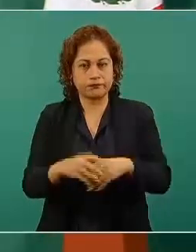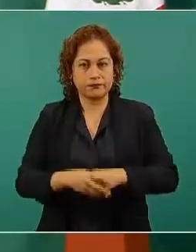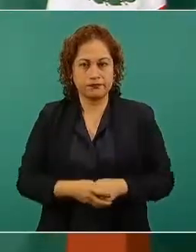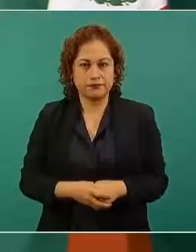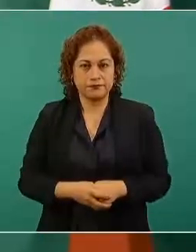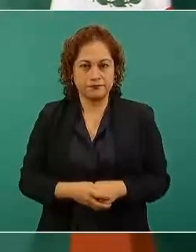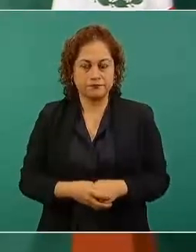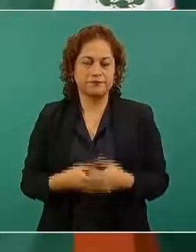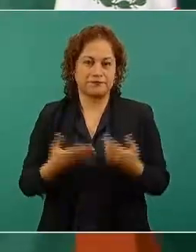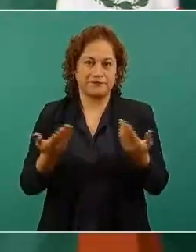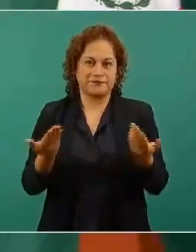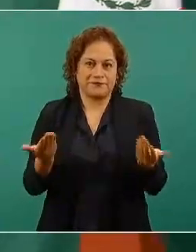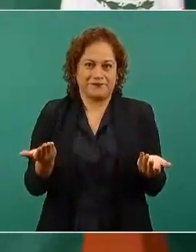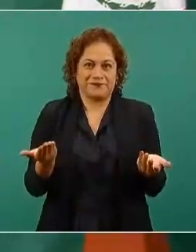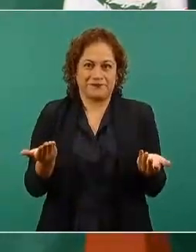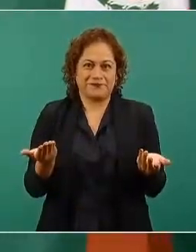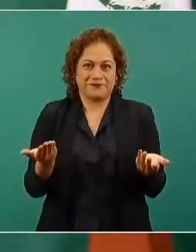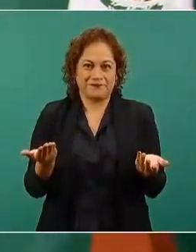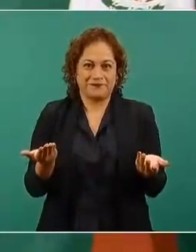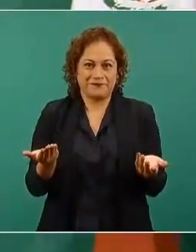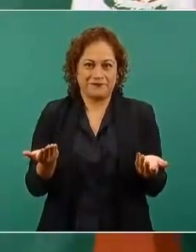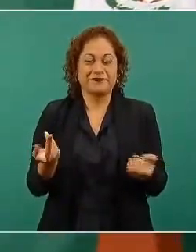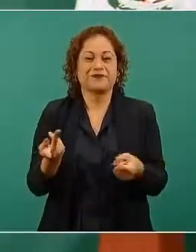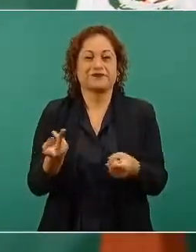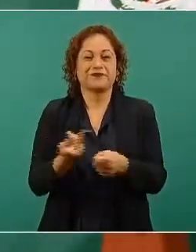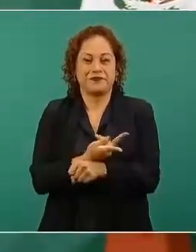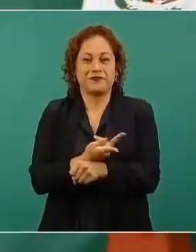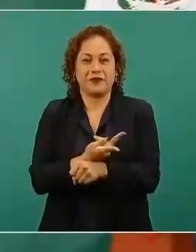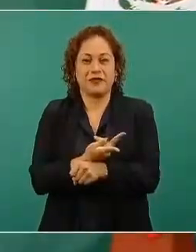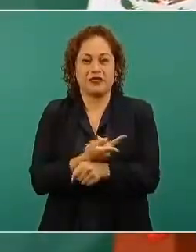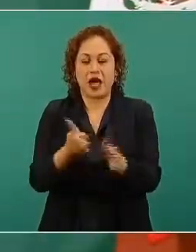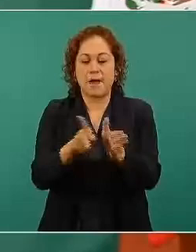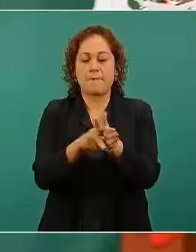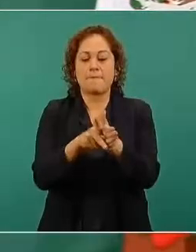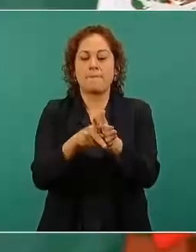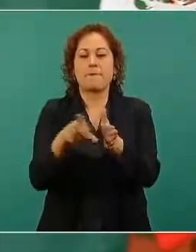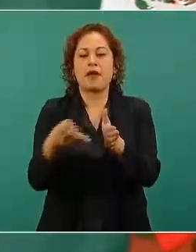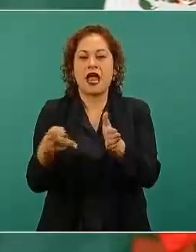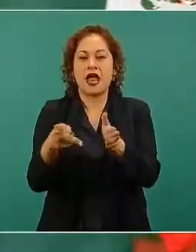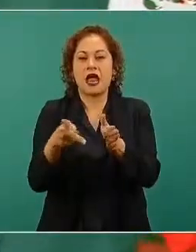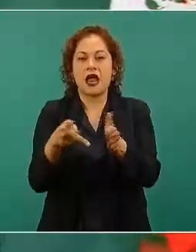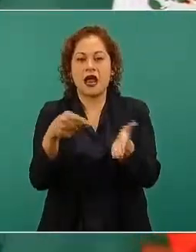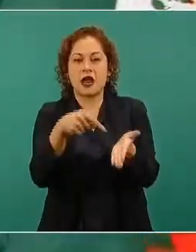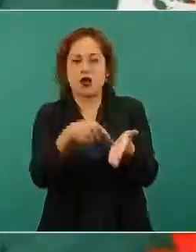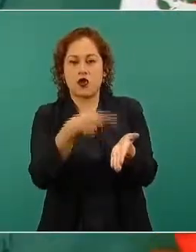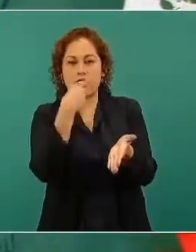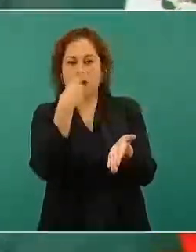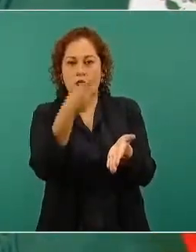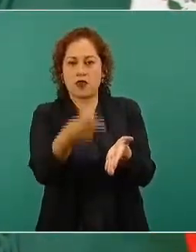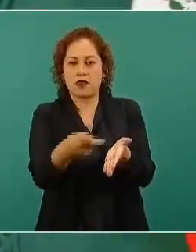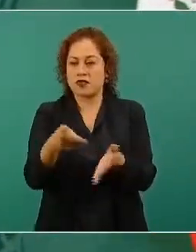entonces era lo que decían los periódicos lo que decían los comentaristas de radio